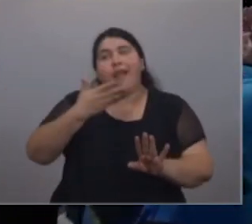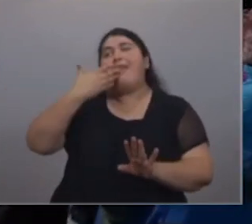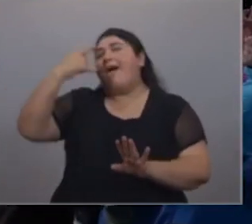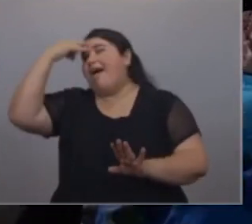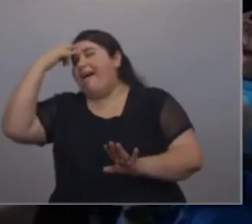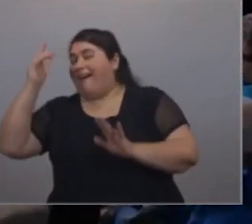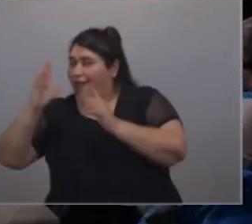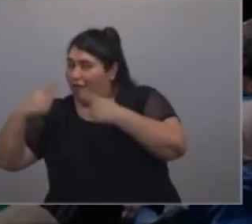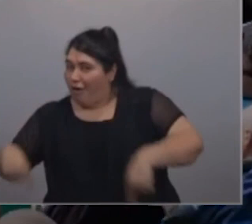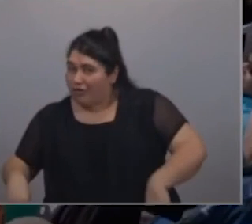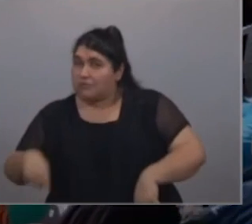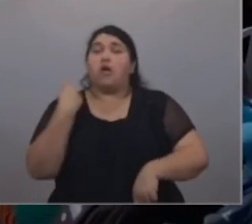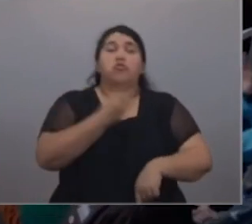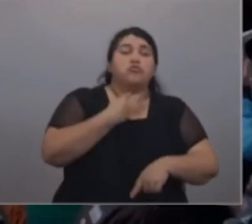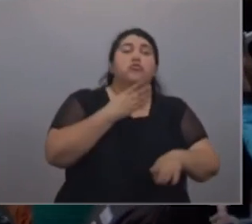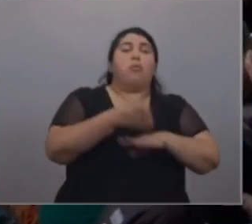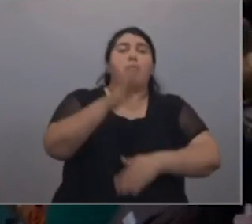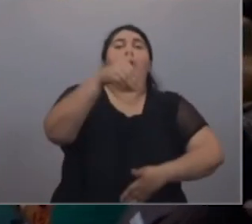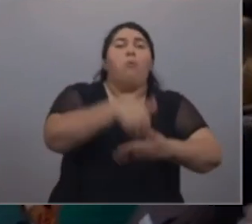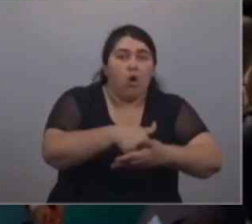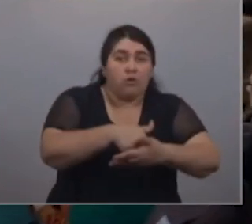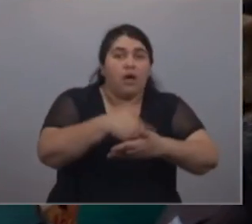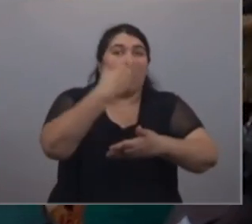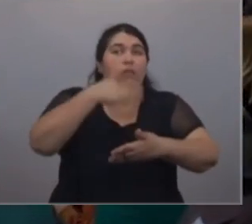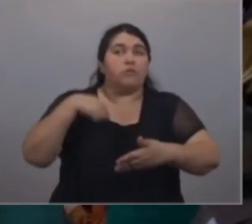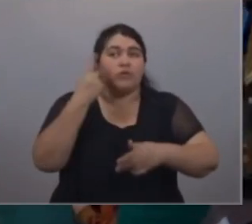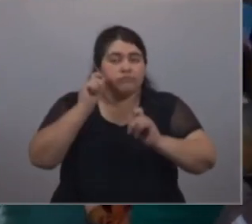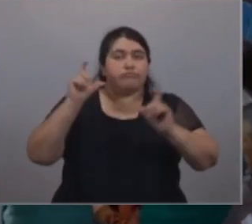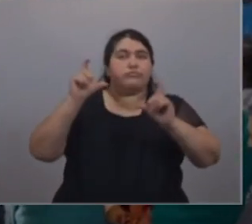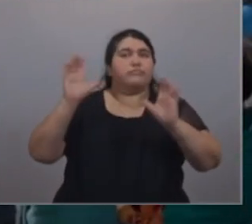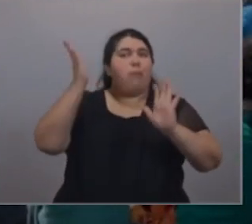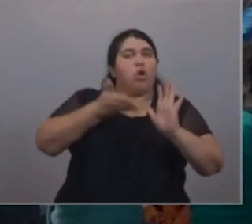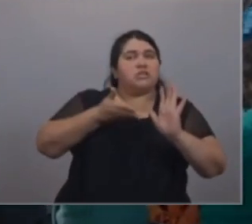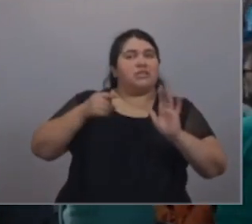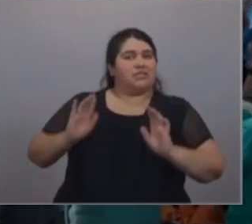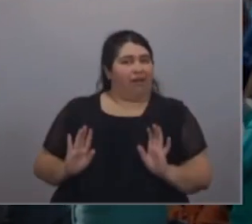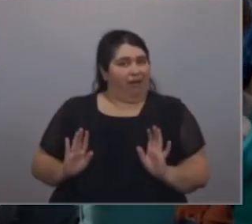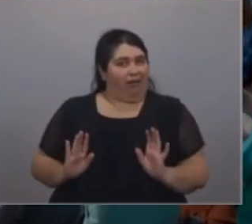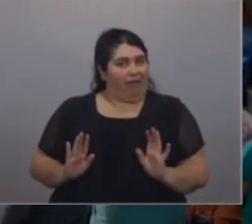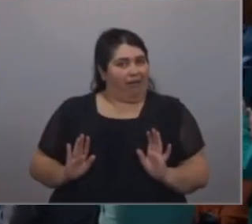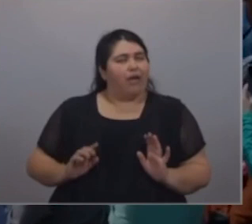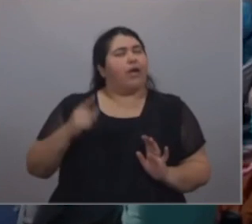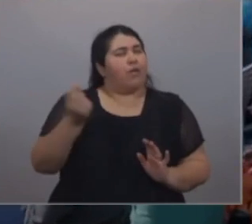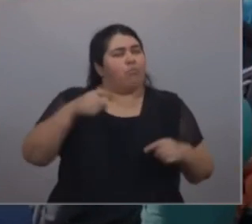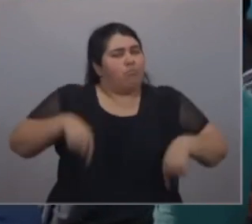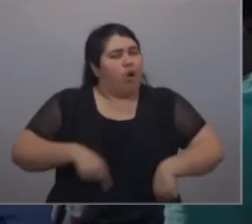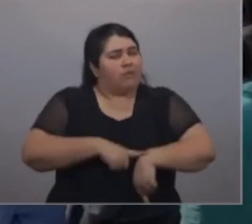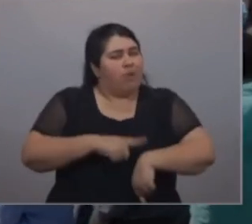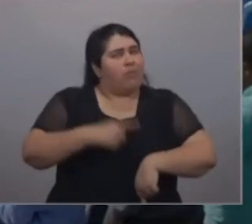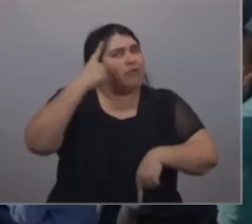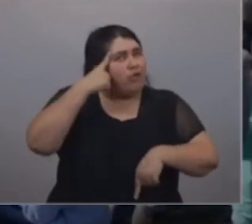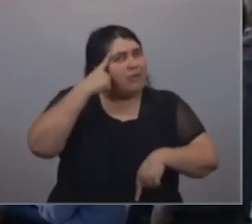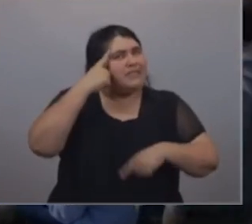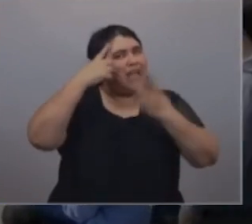de colores, uno va y vota y después se sorprende de los resultados, creo que es momento de reflexionar, de pensar,